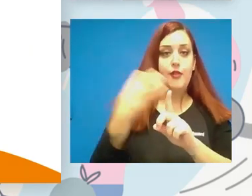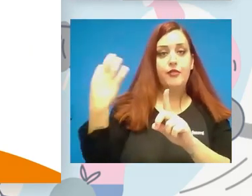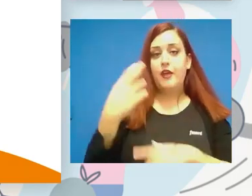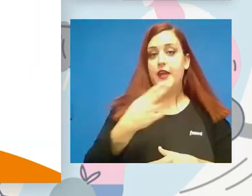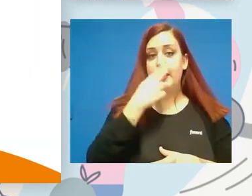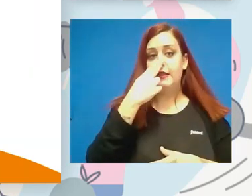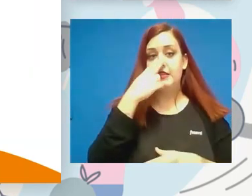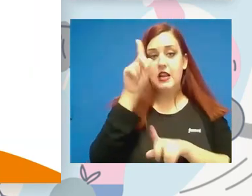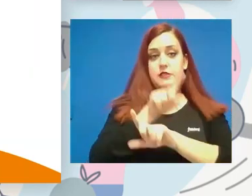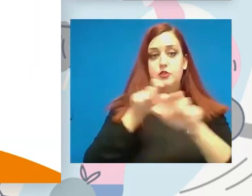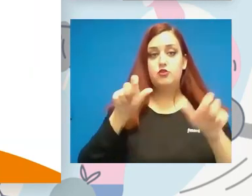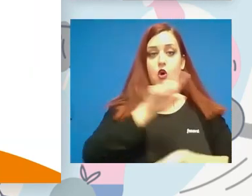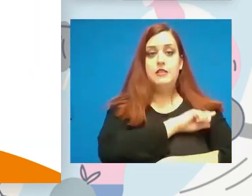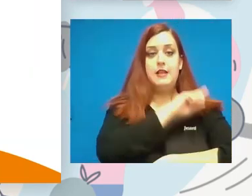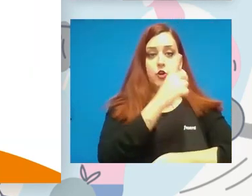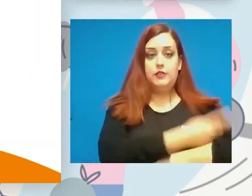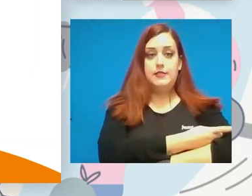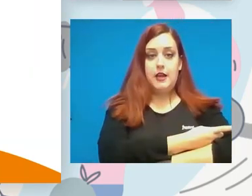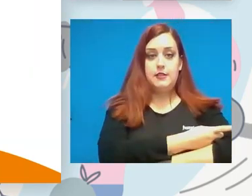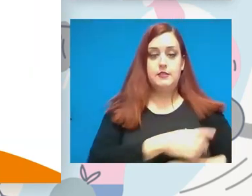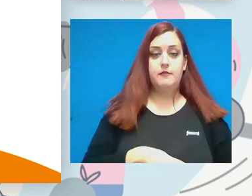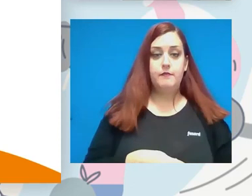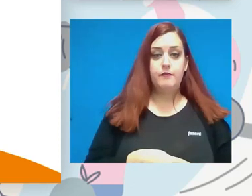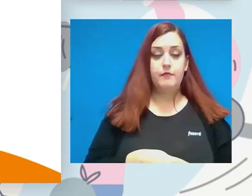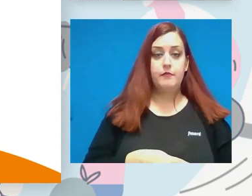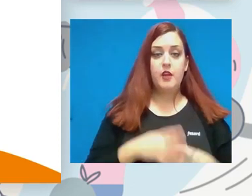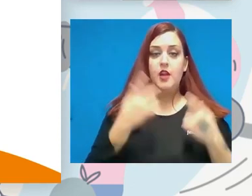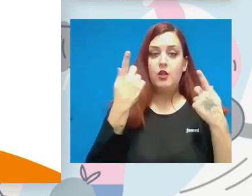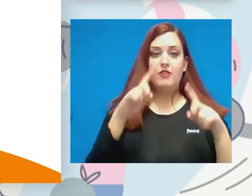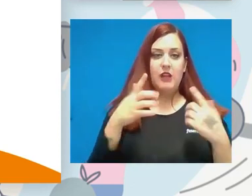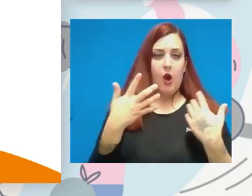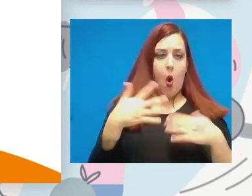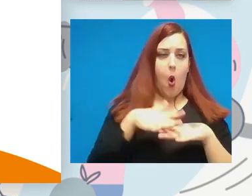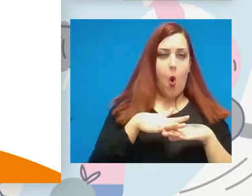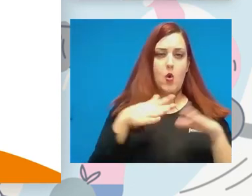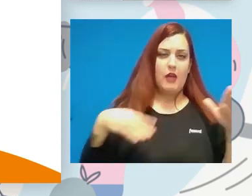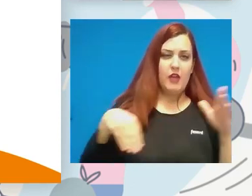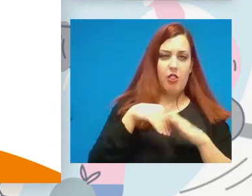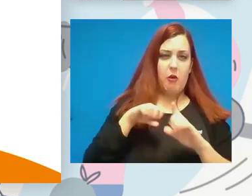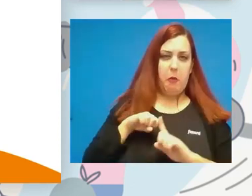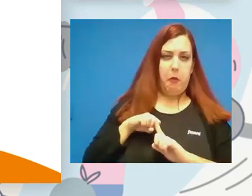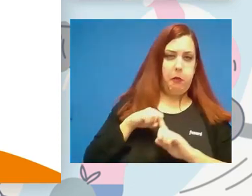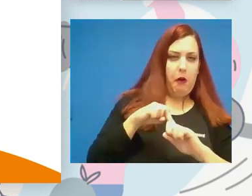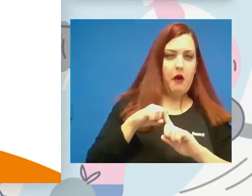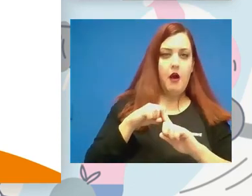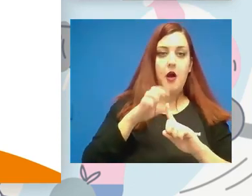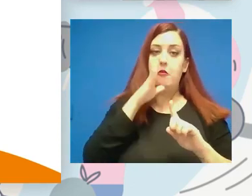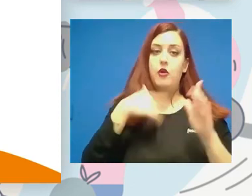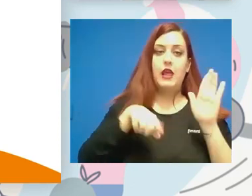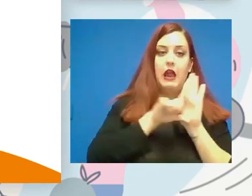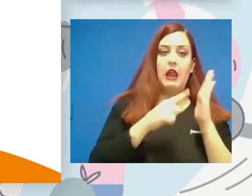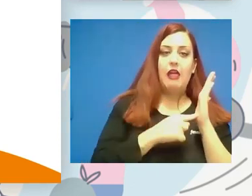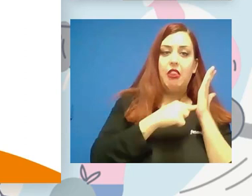los deportistas y no hay que hacer una integración ahí a marchas forzadas porque lo marque la ley,